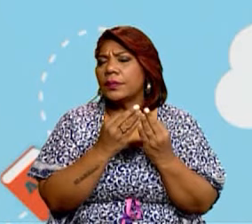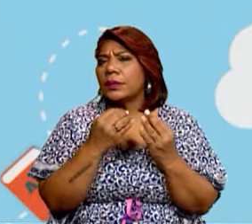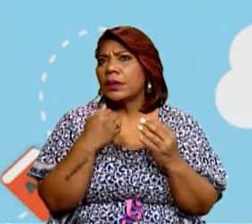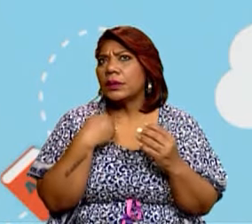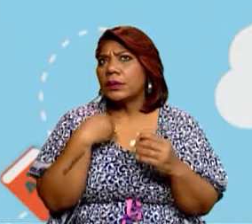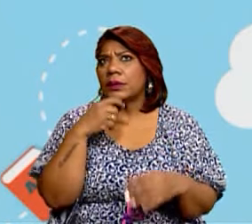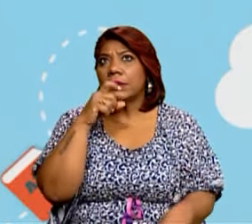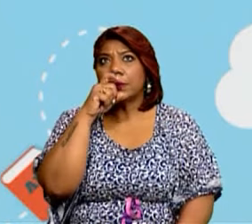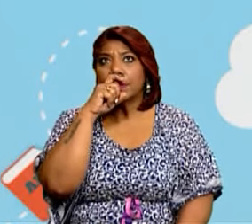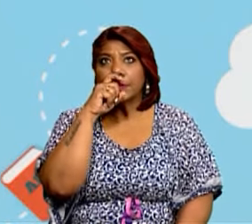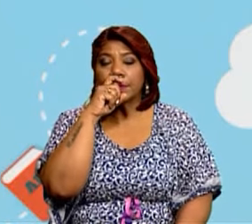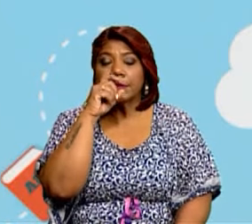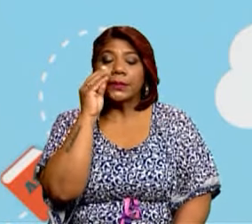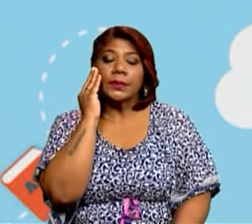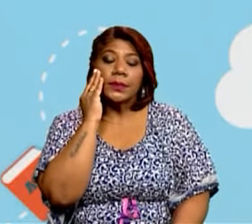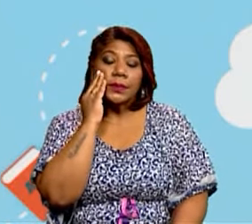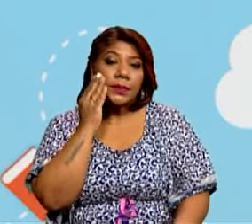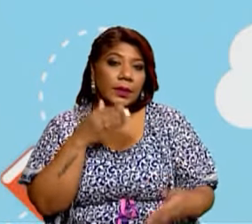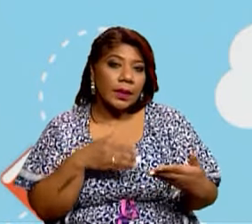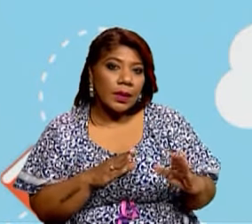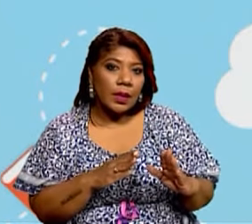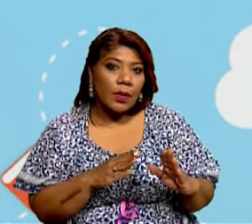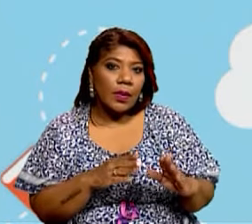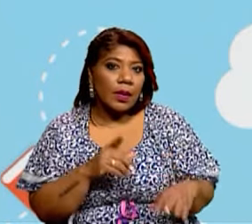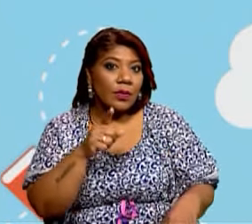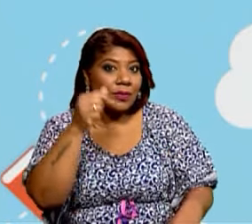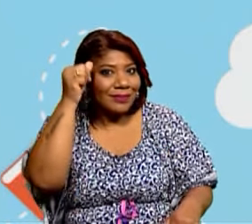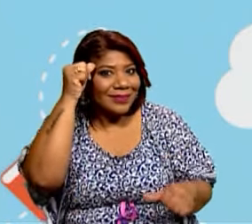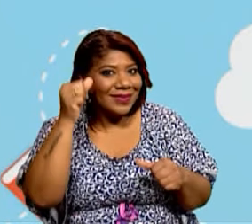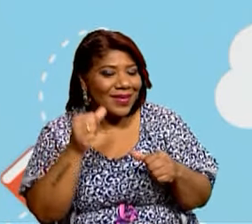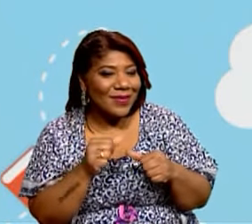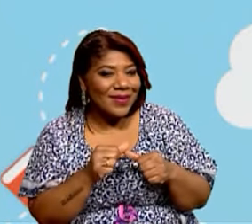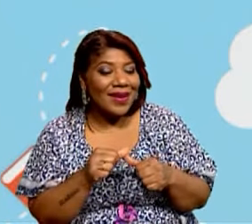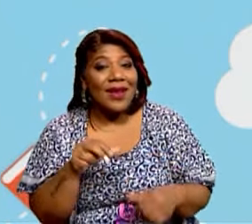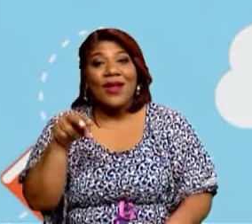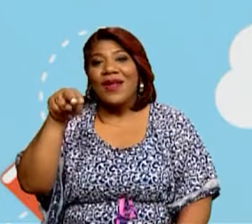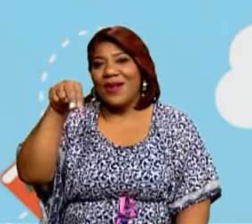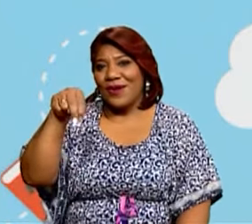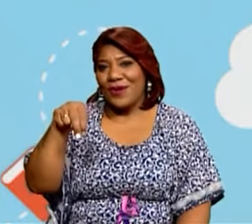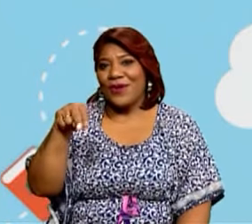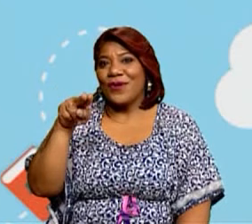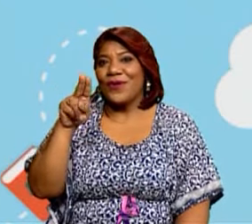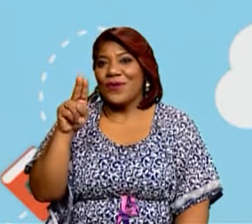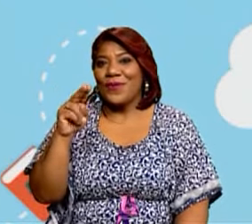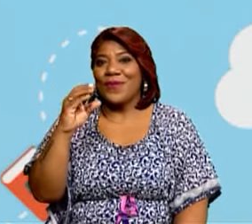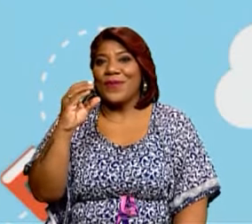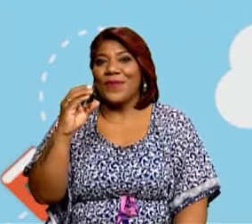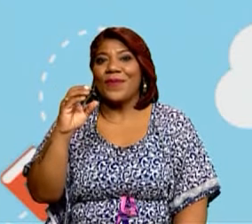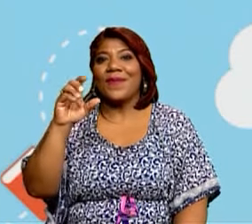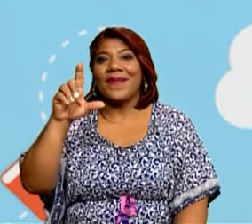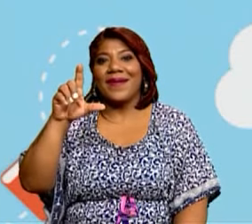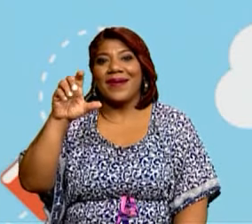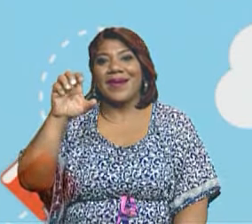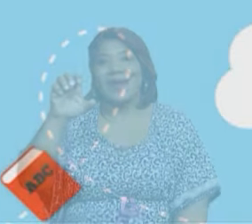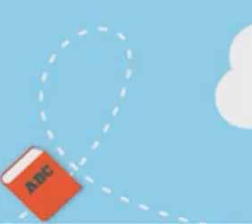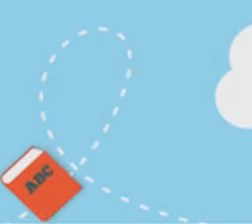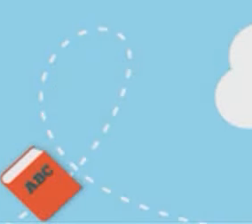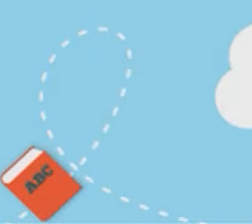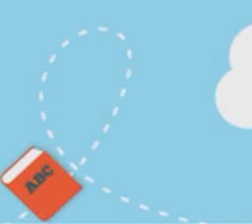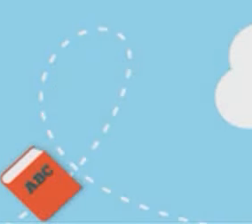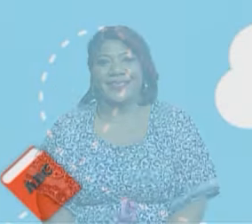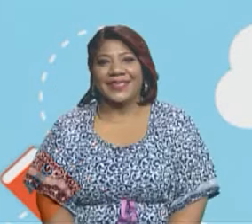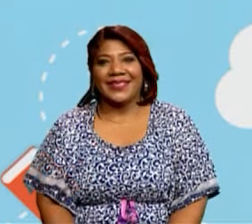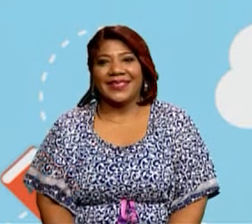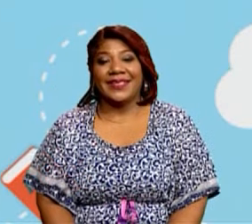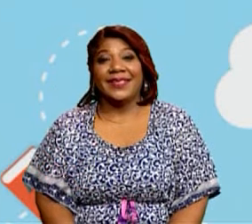el padre, la madre y los hijos? Familia nuclear. Muy bien. Bien. Aquí